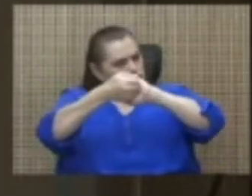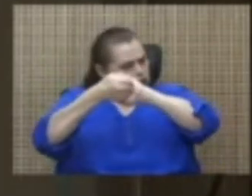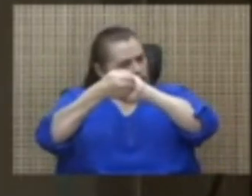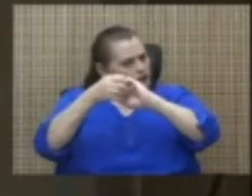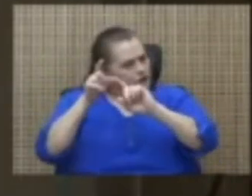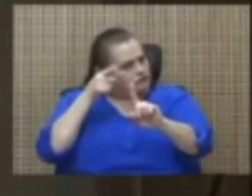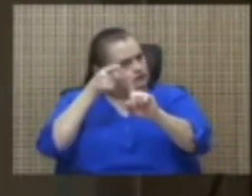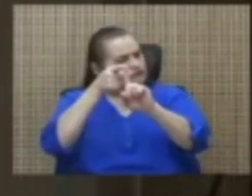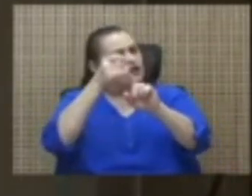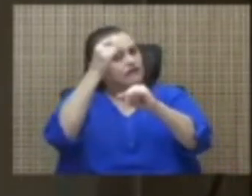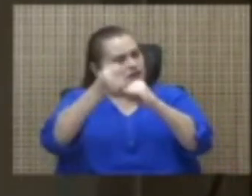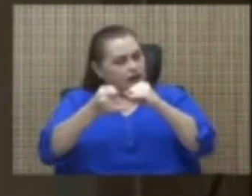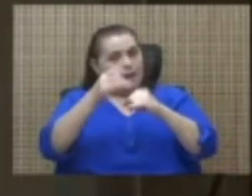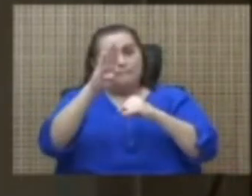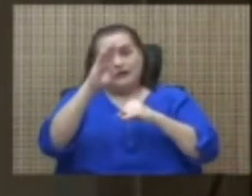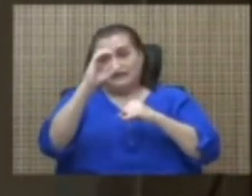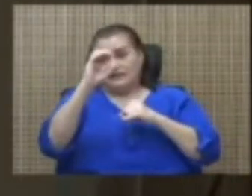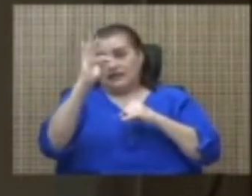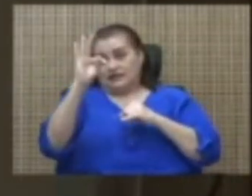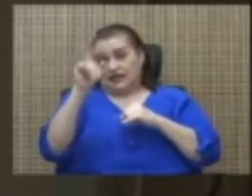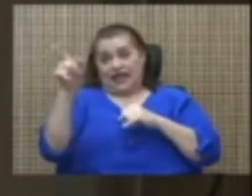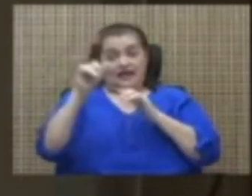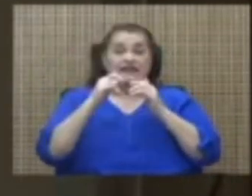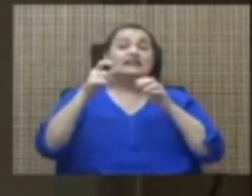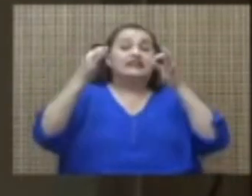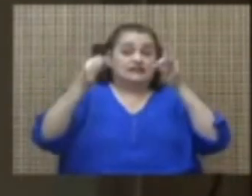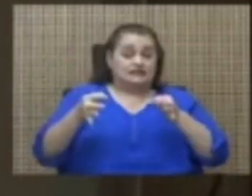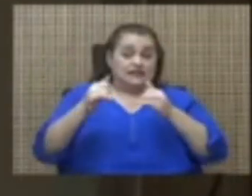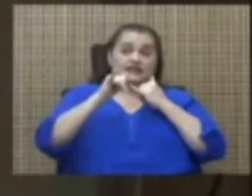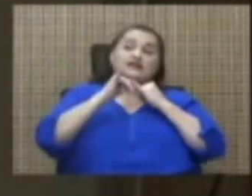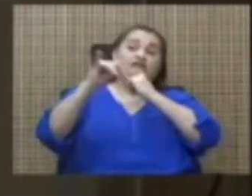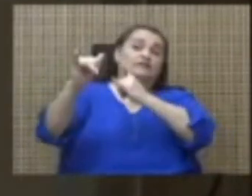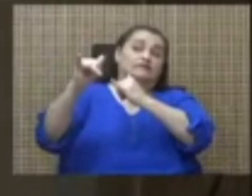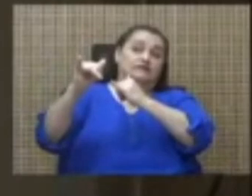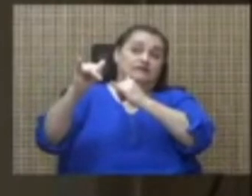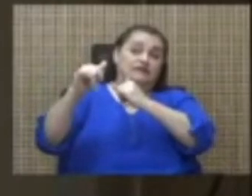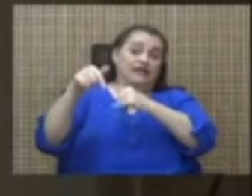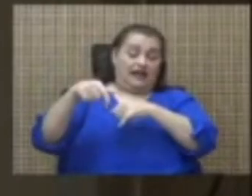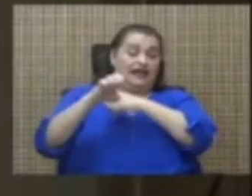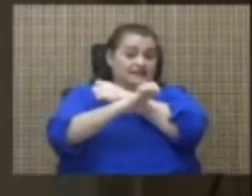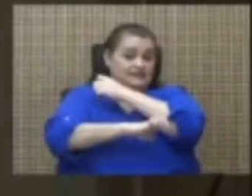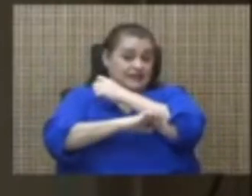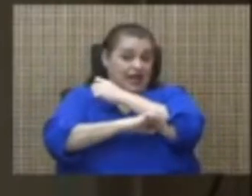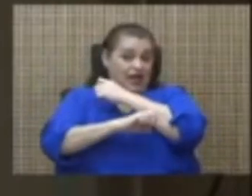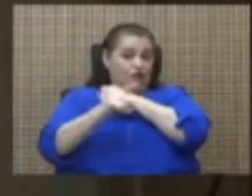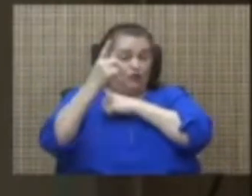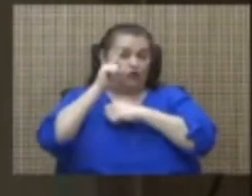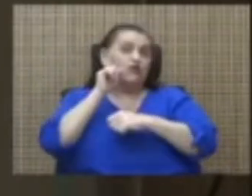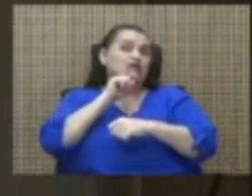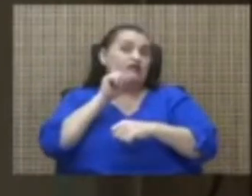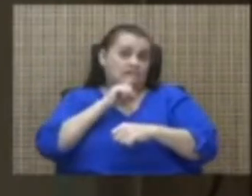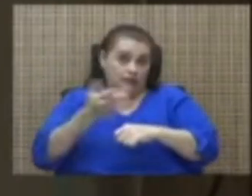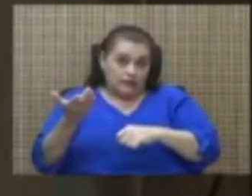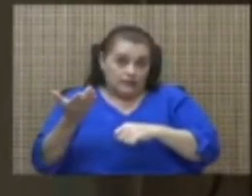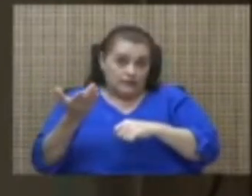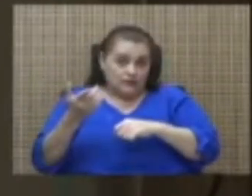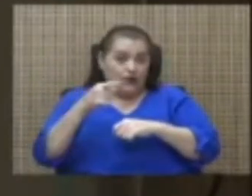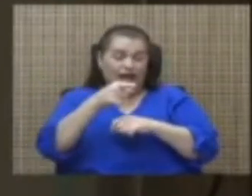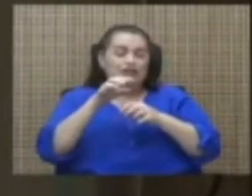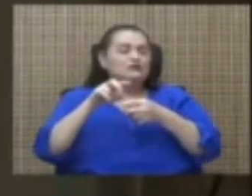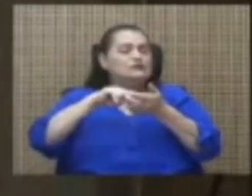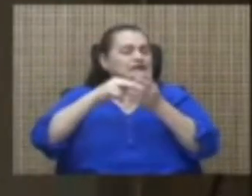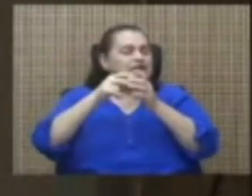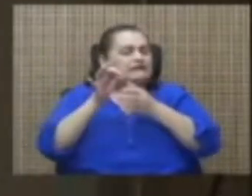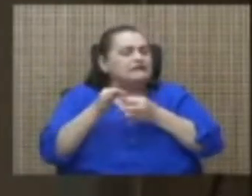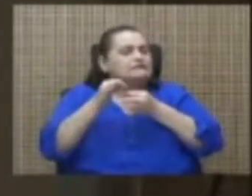BST decide demandar al estado por difamación, por ejemplo. Entonces esto es una acción que trasciende más